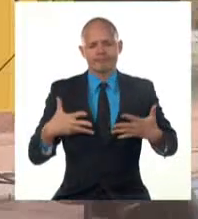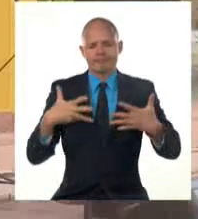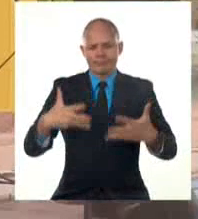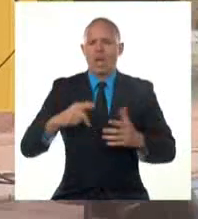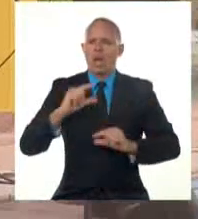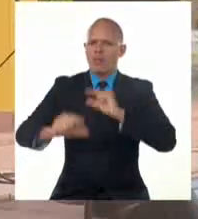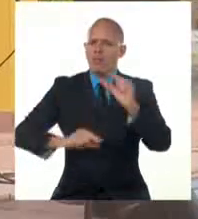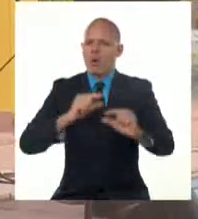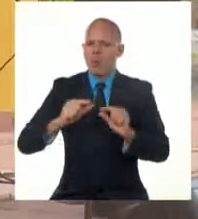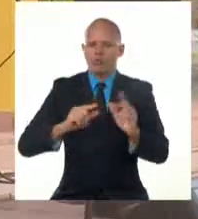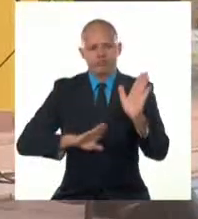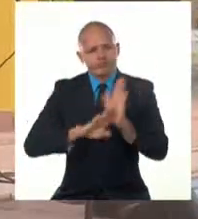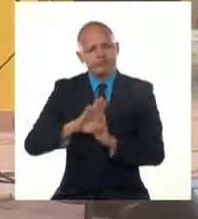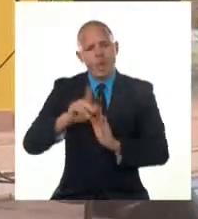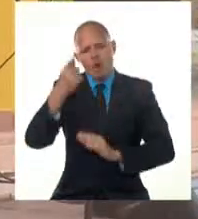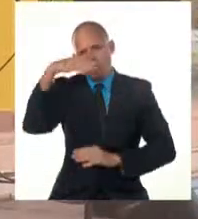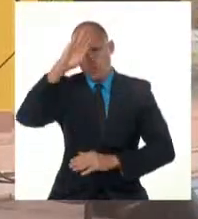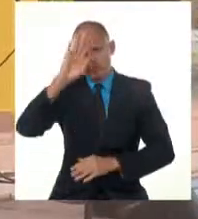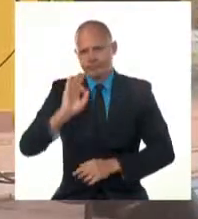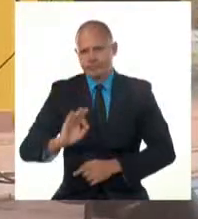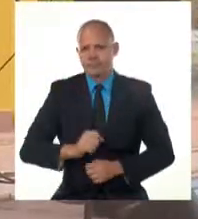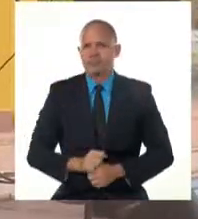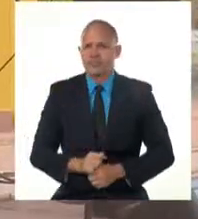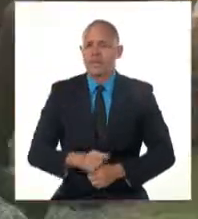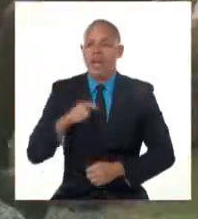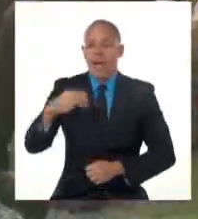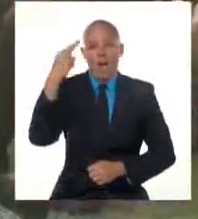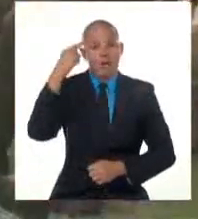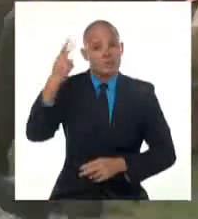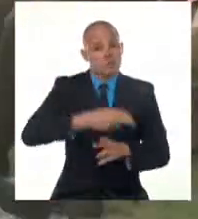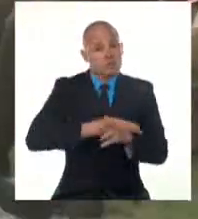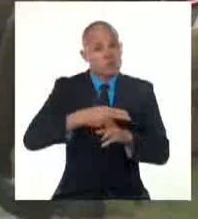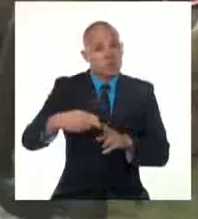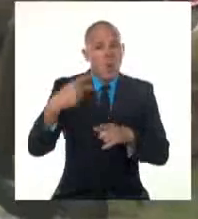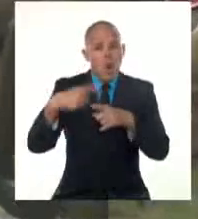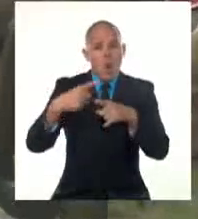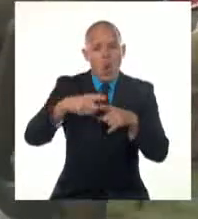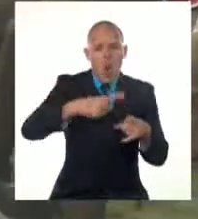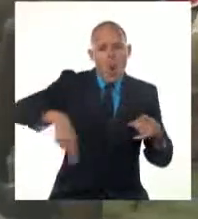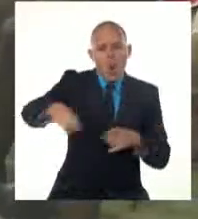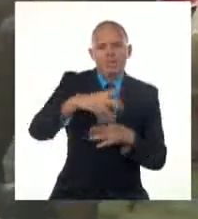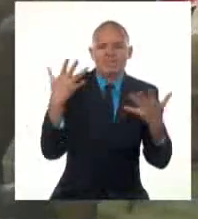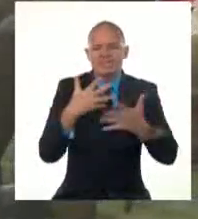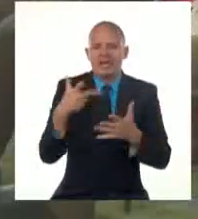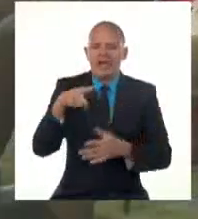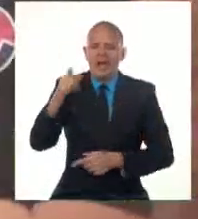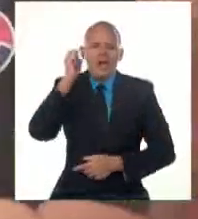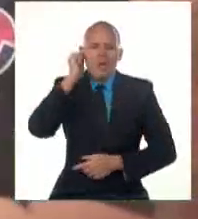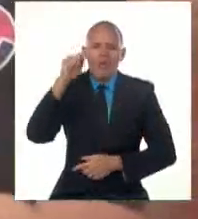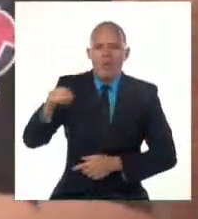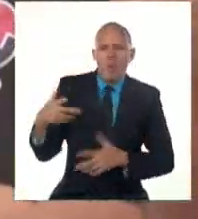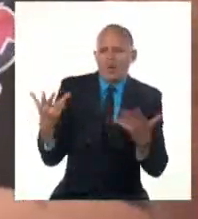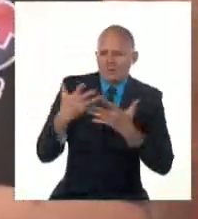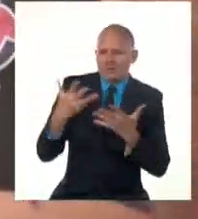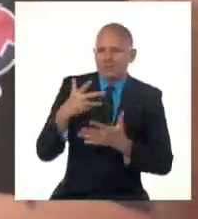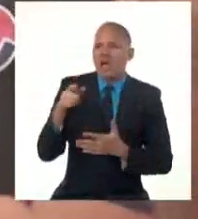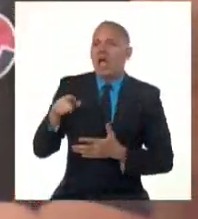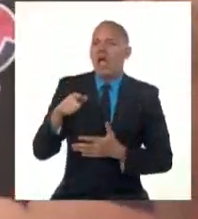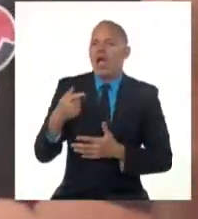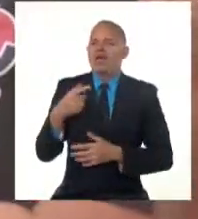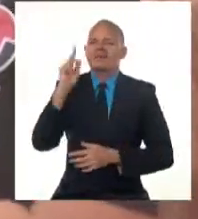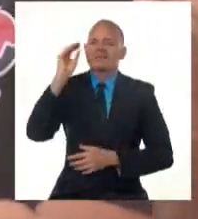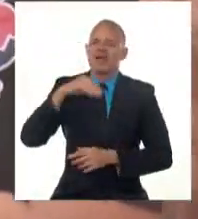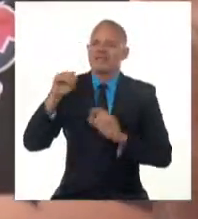cubana. En este necesario encuentro con la historia, que contó además con la presencia de Yanay Cicaponápoles, primera secretaria del partido en